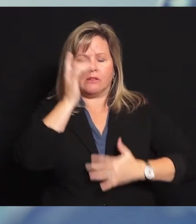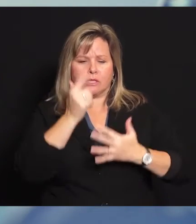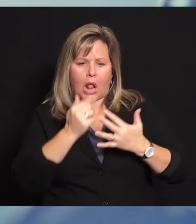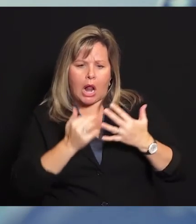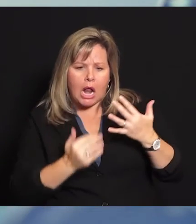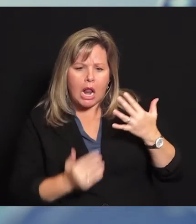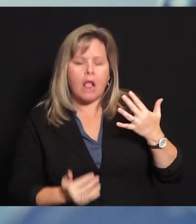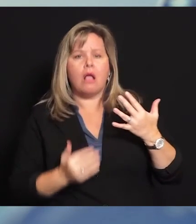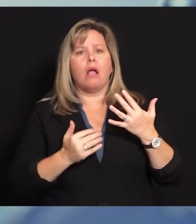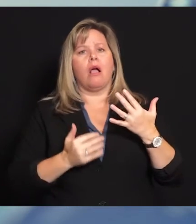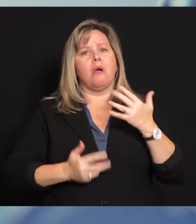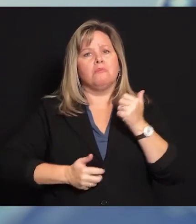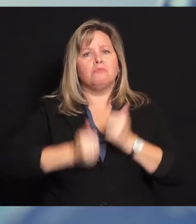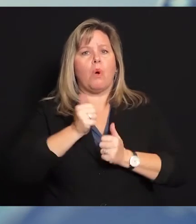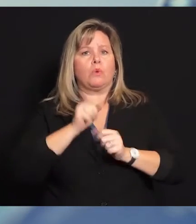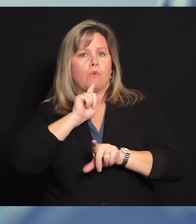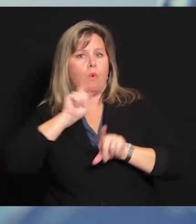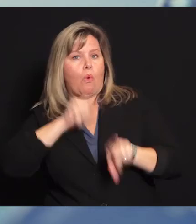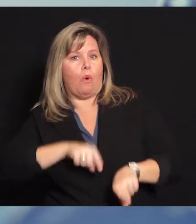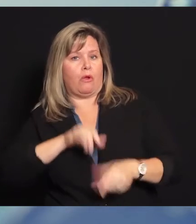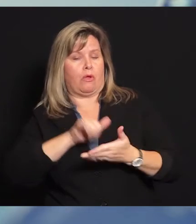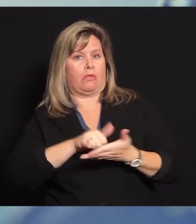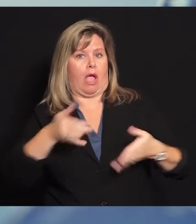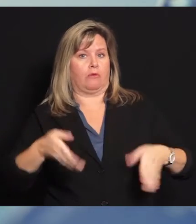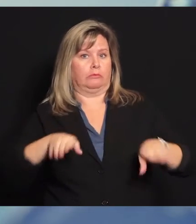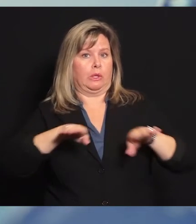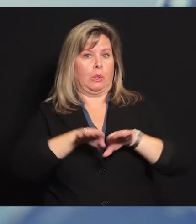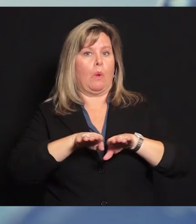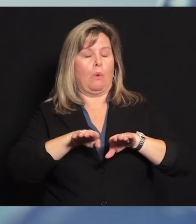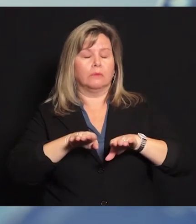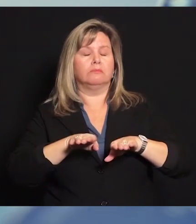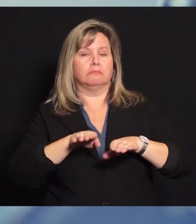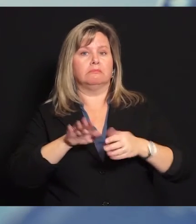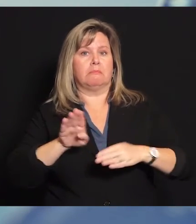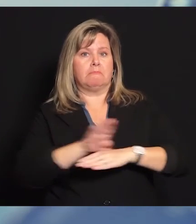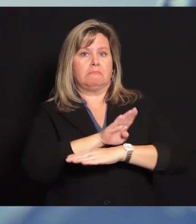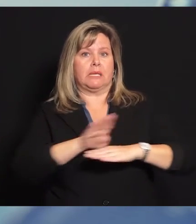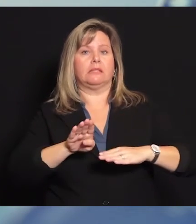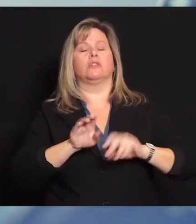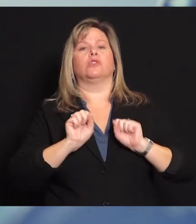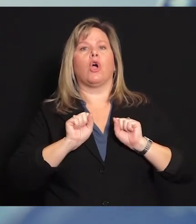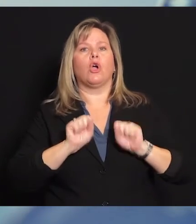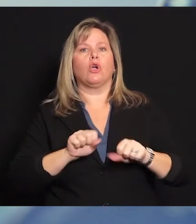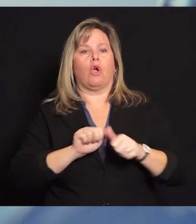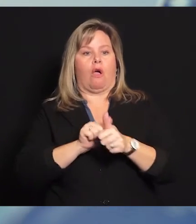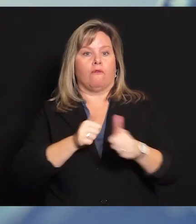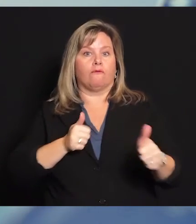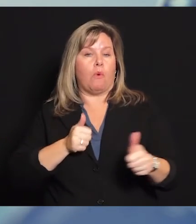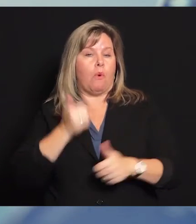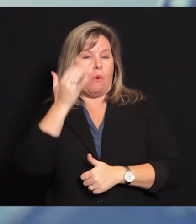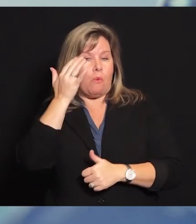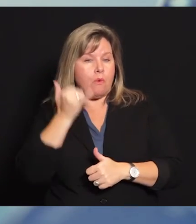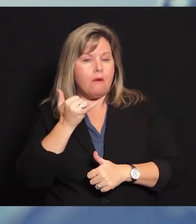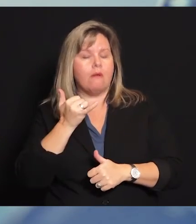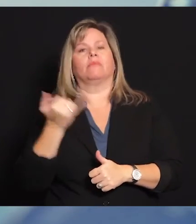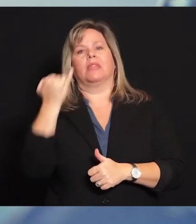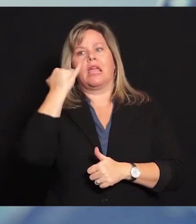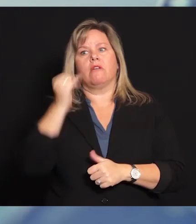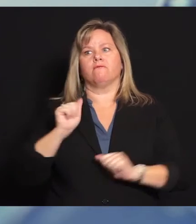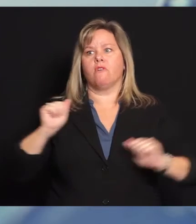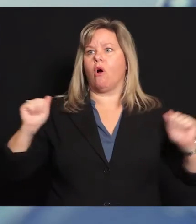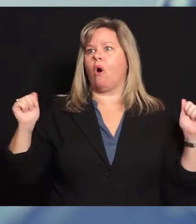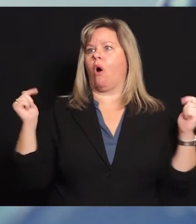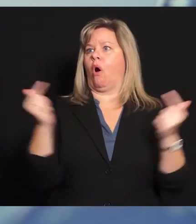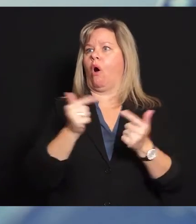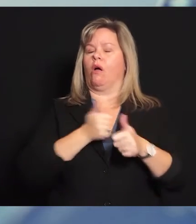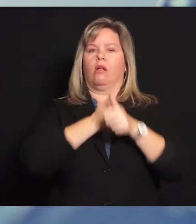protegerse unos a otros si esto va a funcionar. Sí, creo que muchas de las enfermedades, la mayoría de los pedidos que cierren